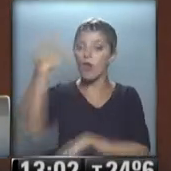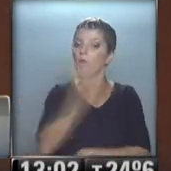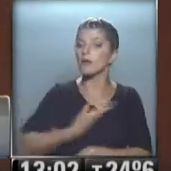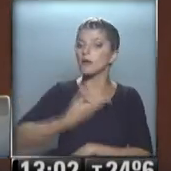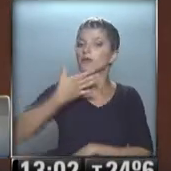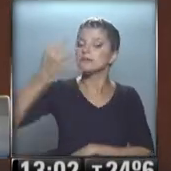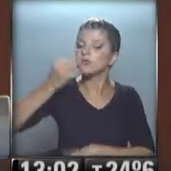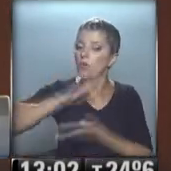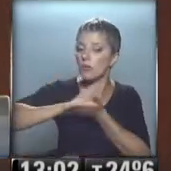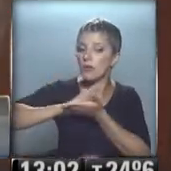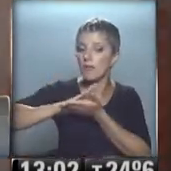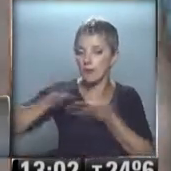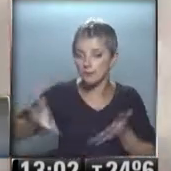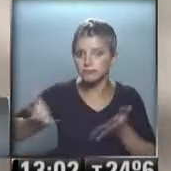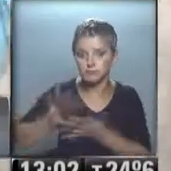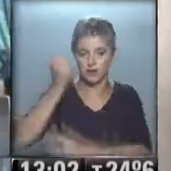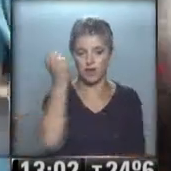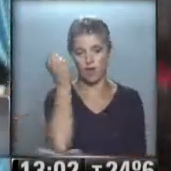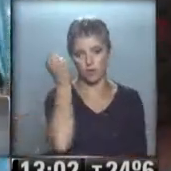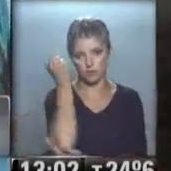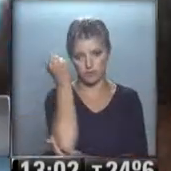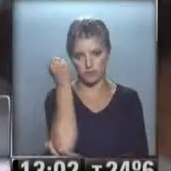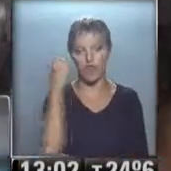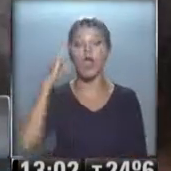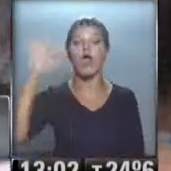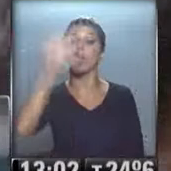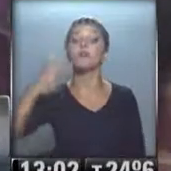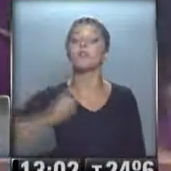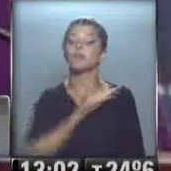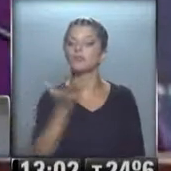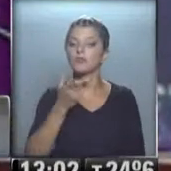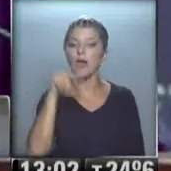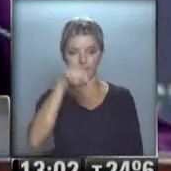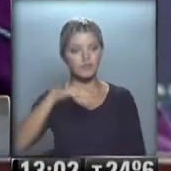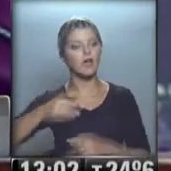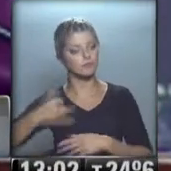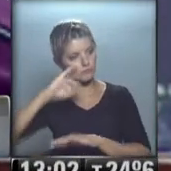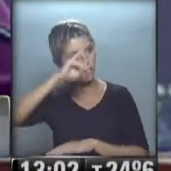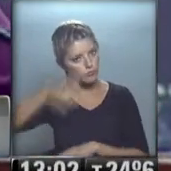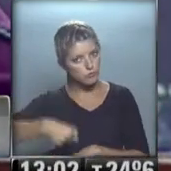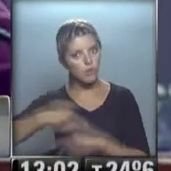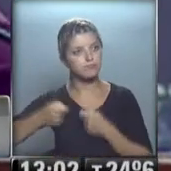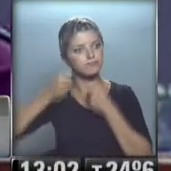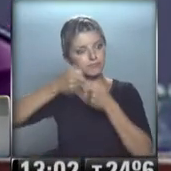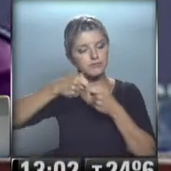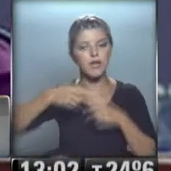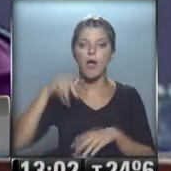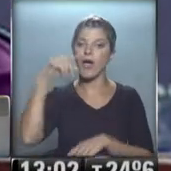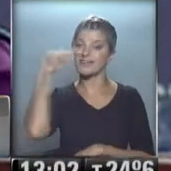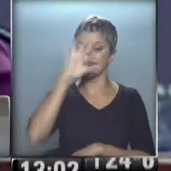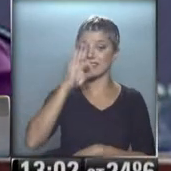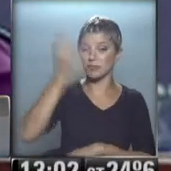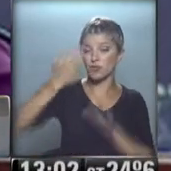para reimpulsarla. La opinión pública premió el esfuerzo con una aceptación superior al 70%